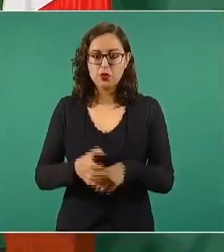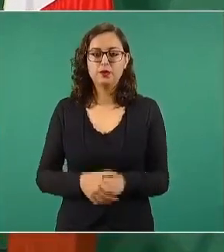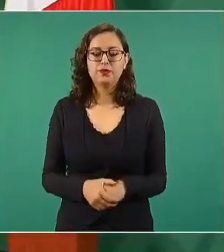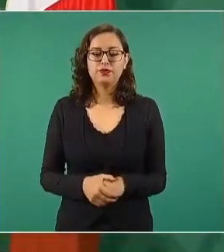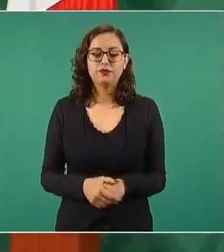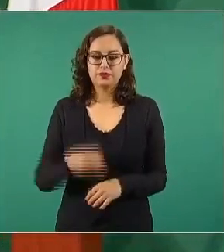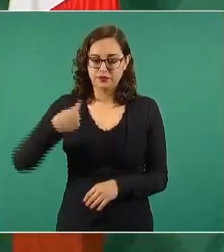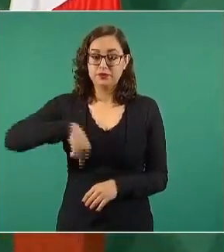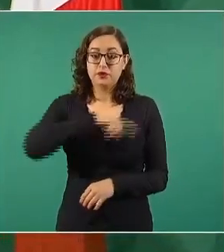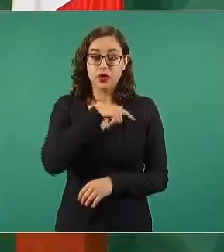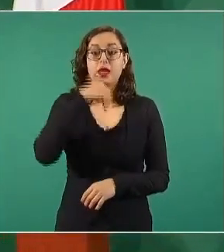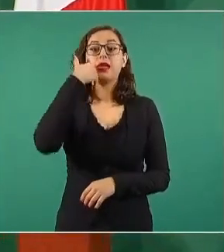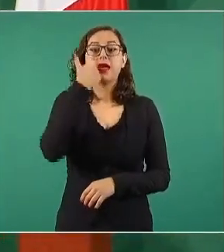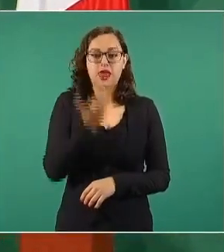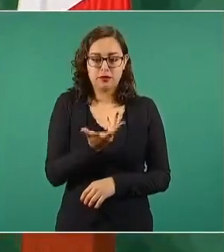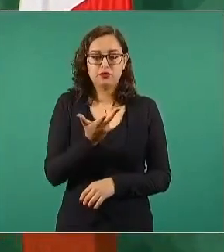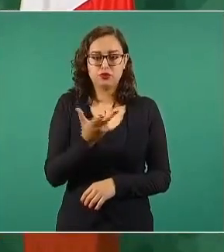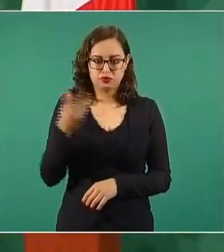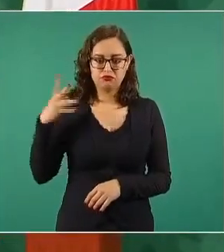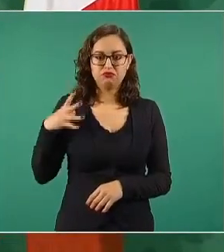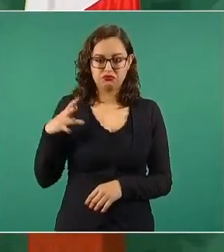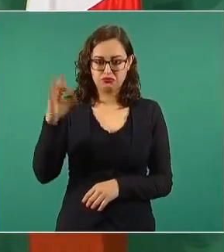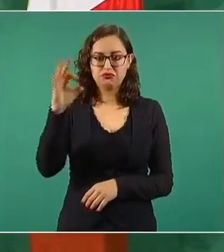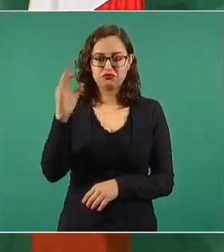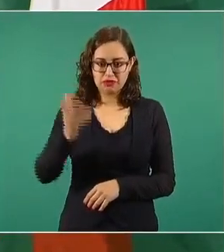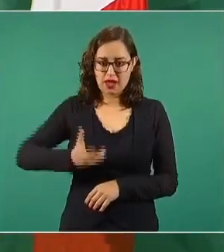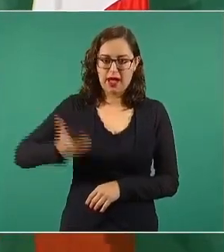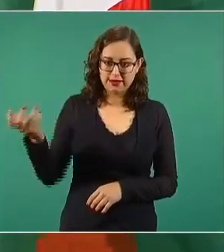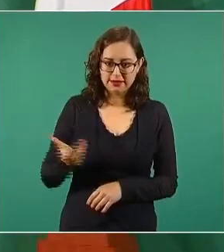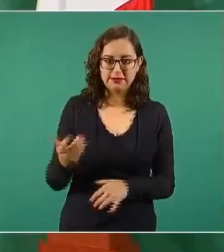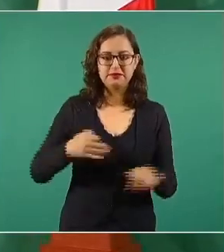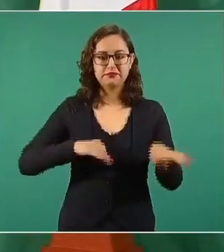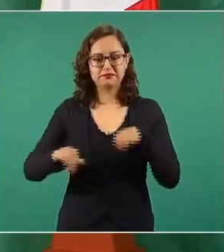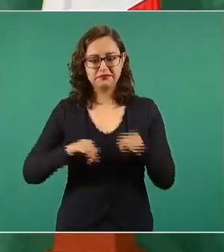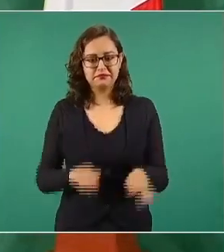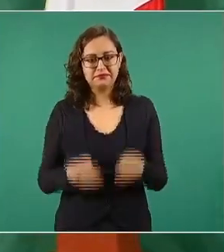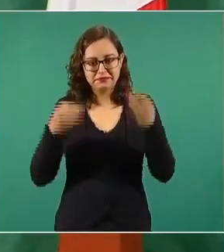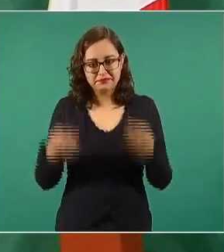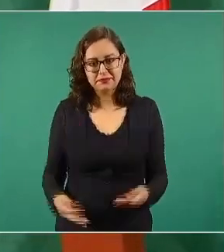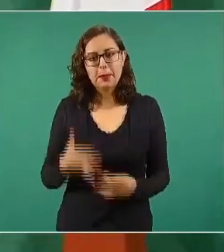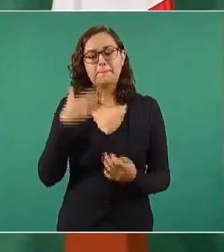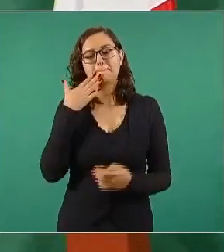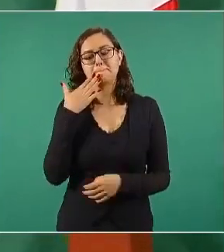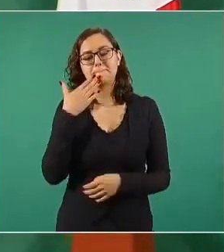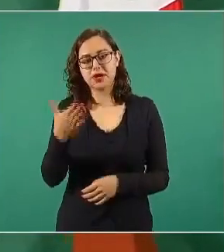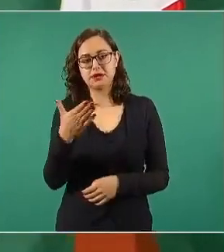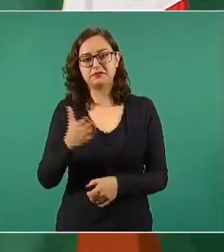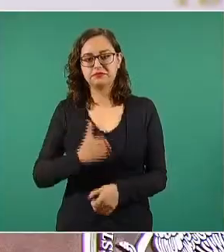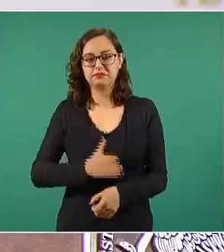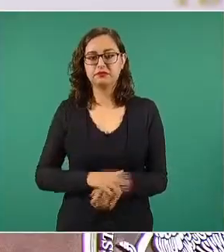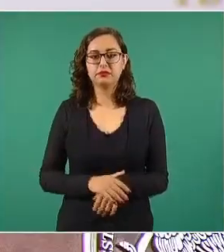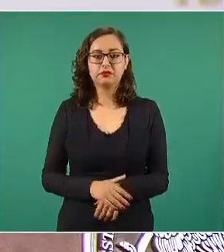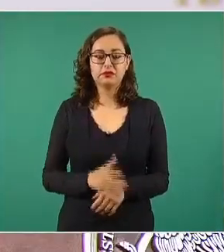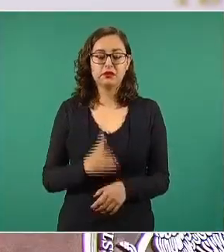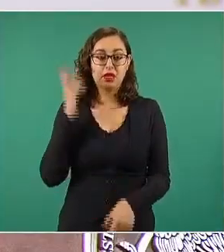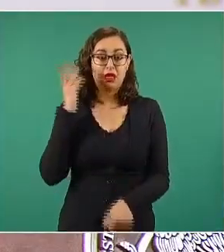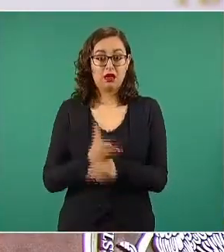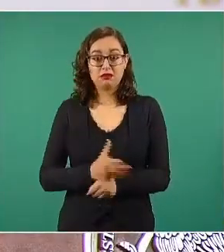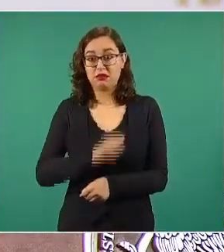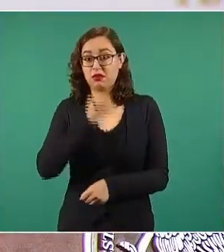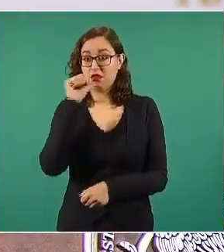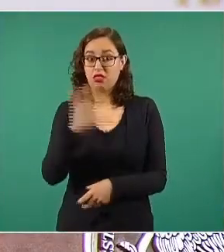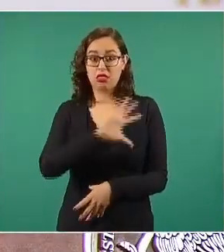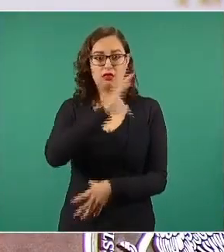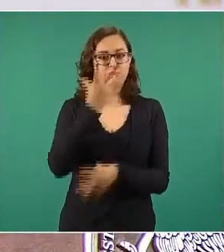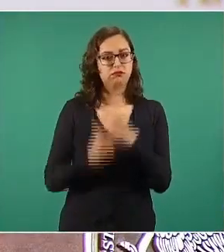pero tenemos voluntad de hacer bien nuestro trabajo, de que no haya impunidad y proteger a